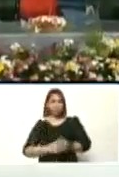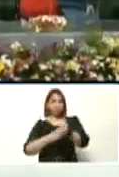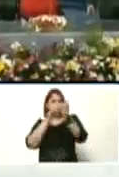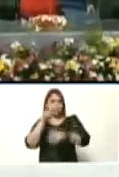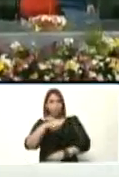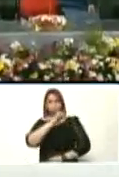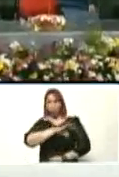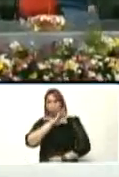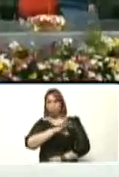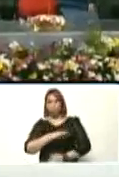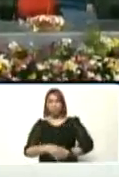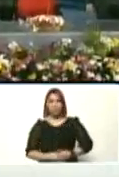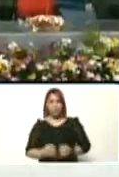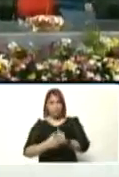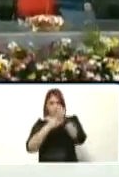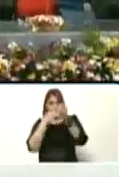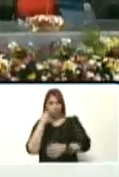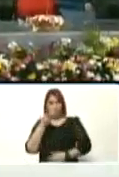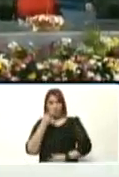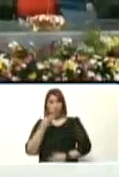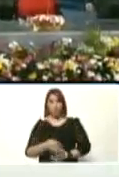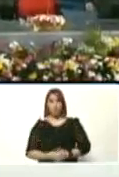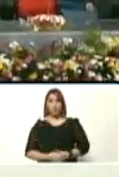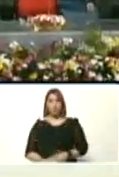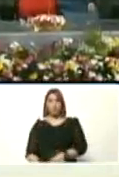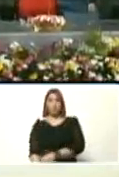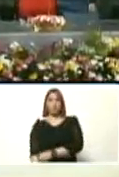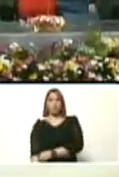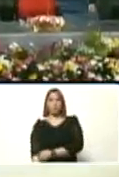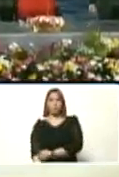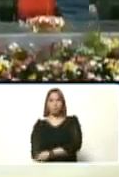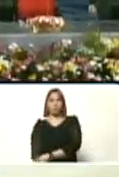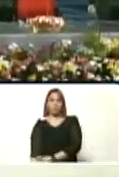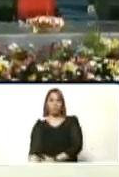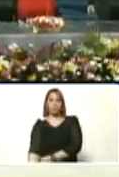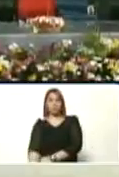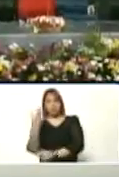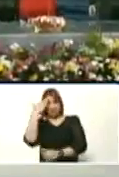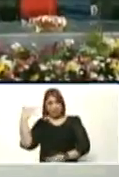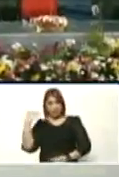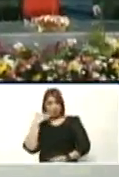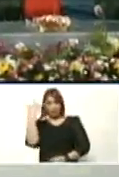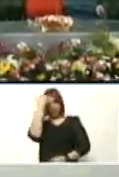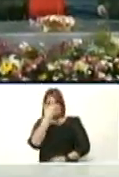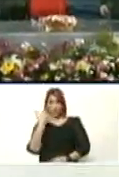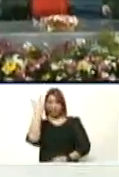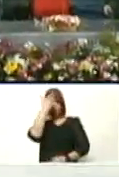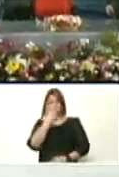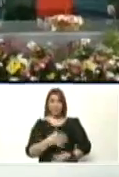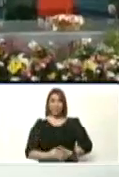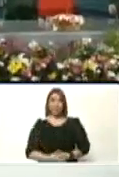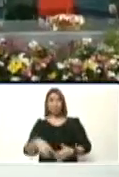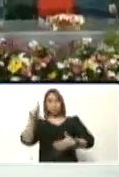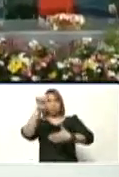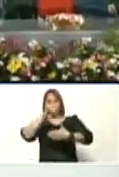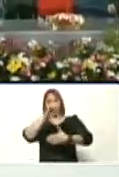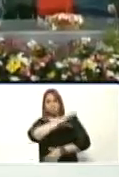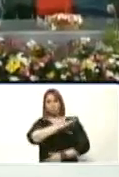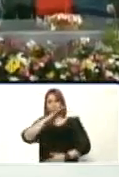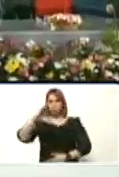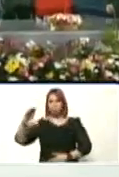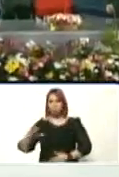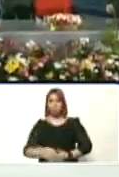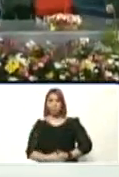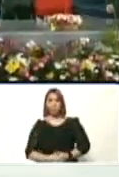sociales, líderes políticos de Asia, África América Latina, el Caribe